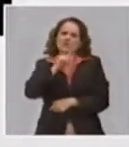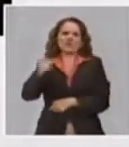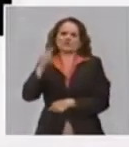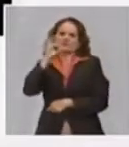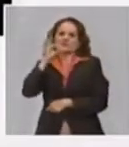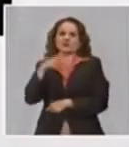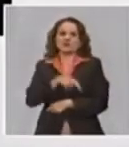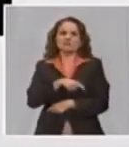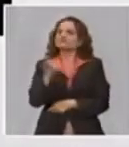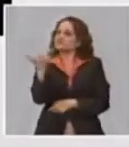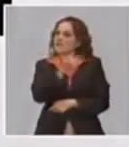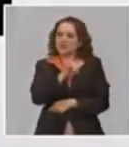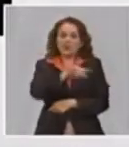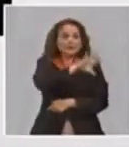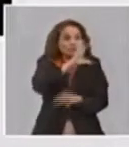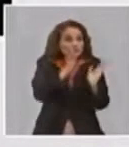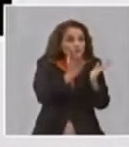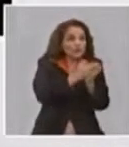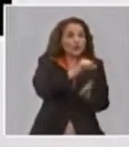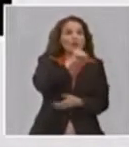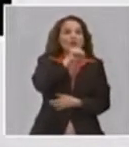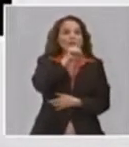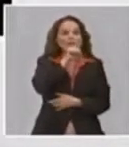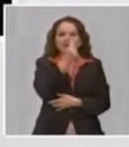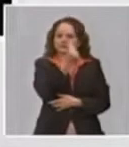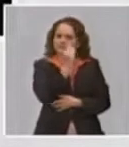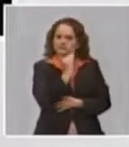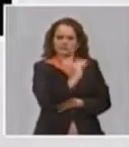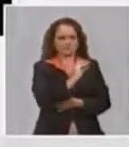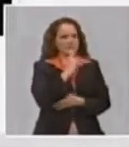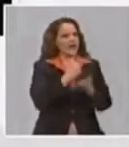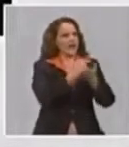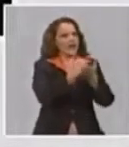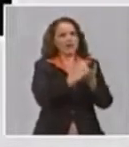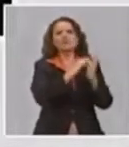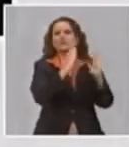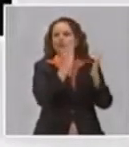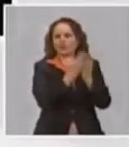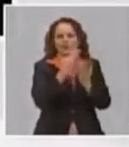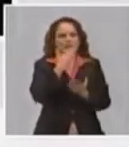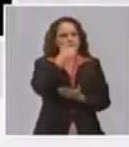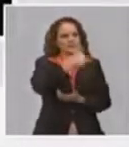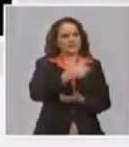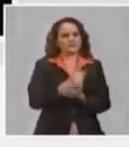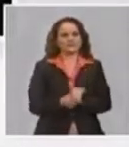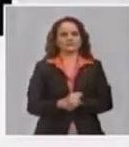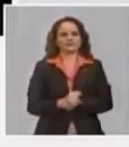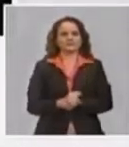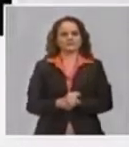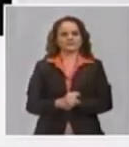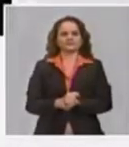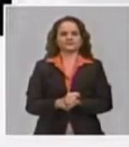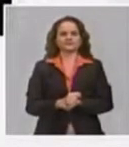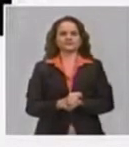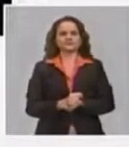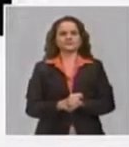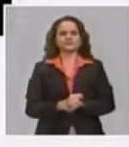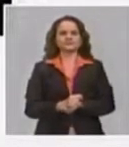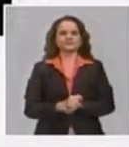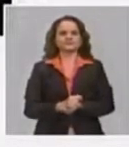círculo. Y también esas madres que sobrepasan ya las 86.834